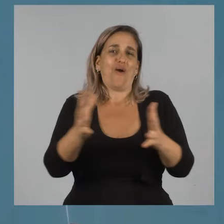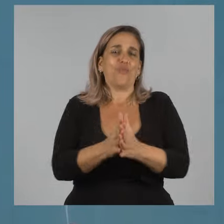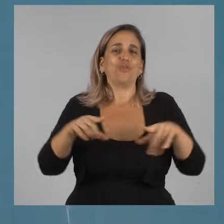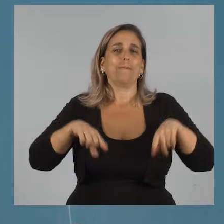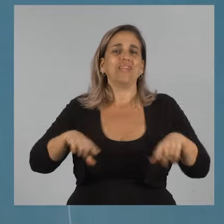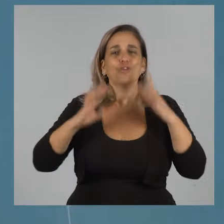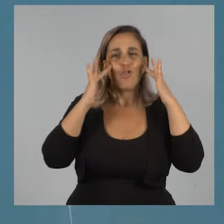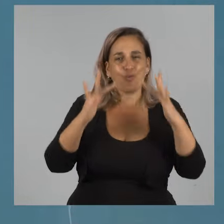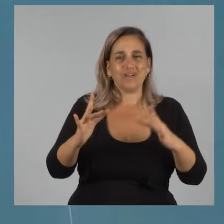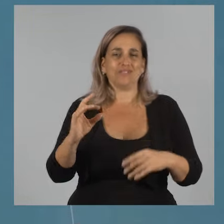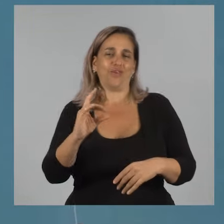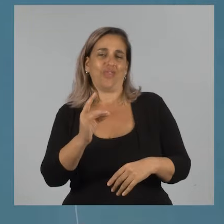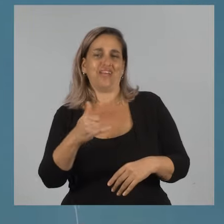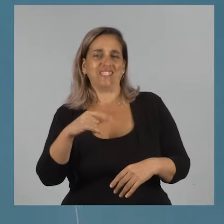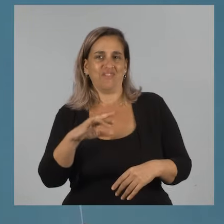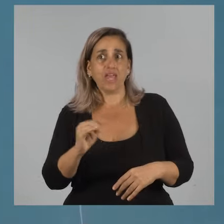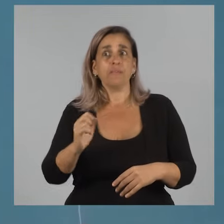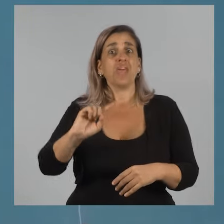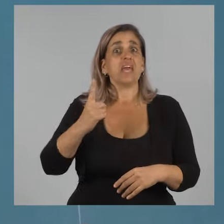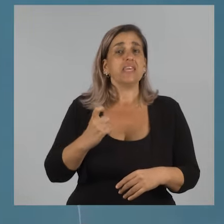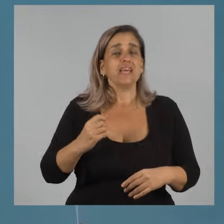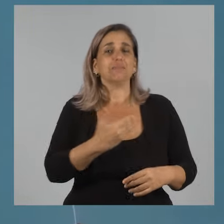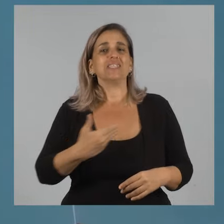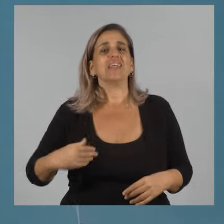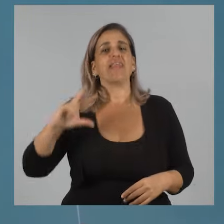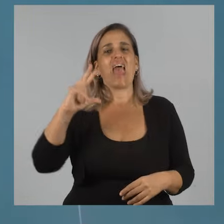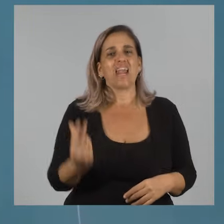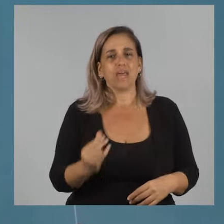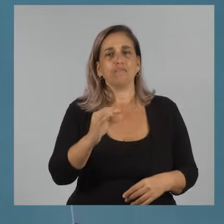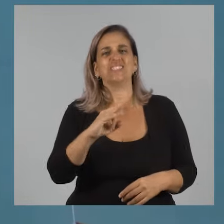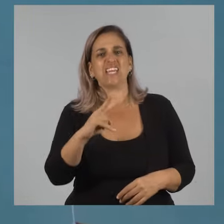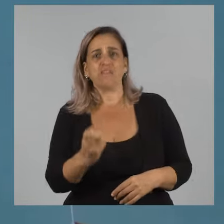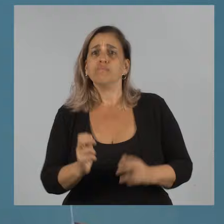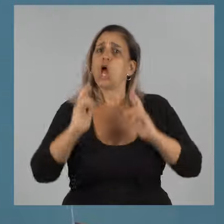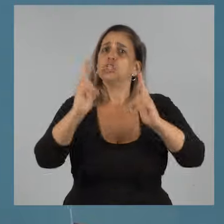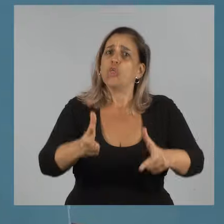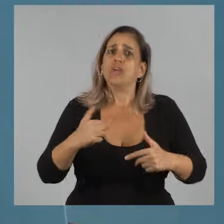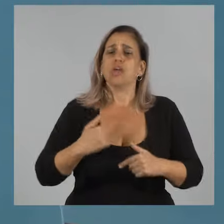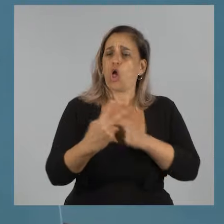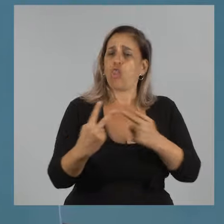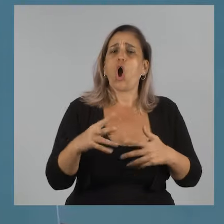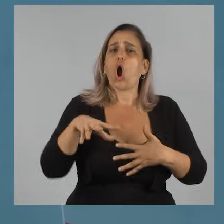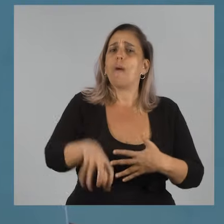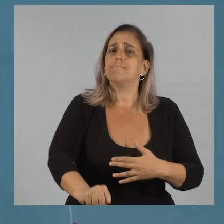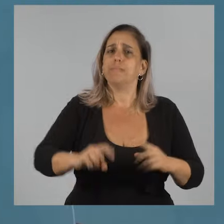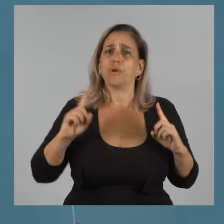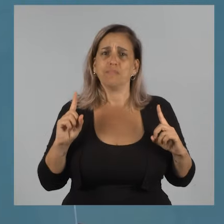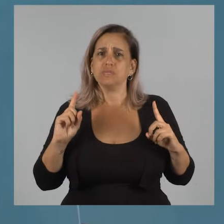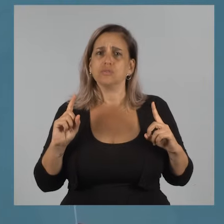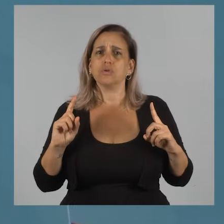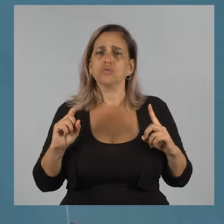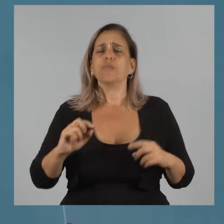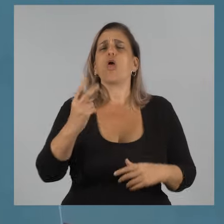Pablo da Silveira y el expresidente de la ANEP, Robert Silva, le dije, yo tengo dos compromisos.